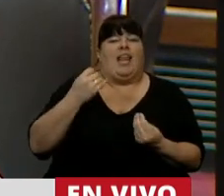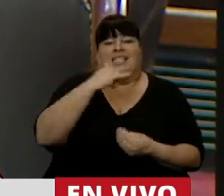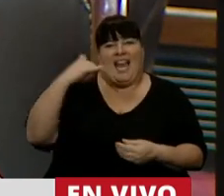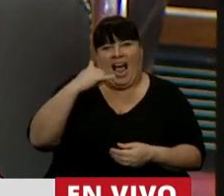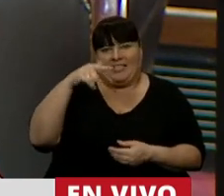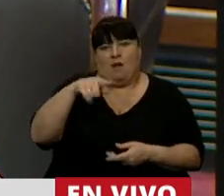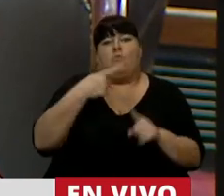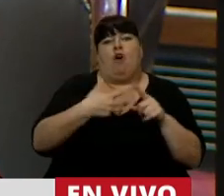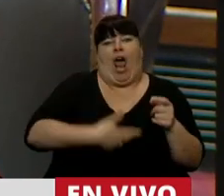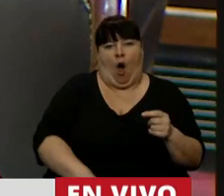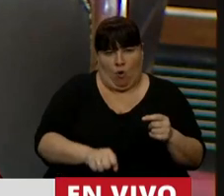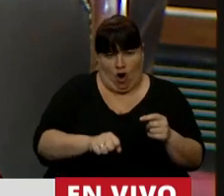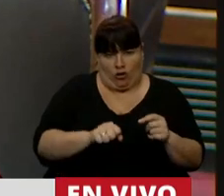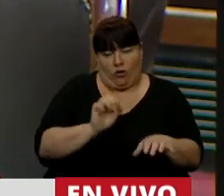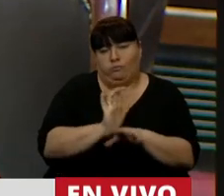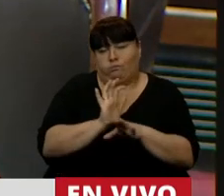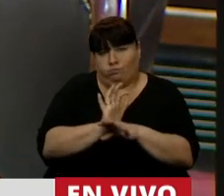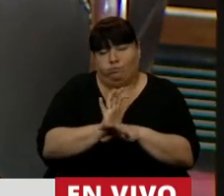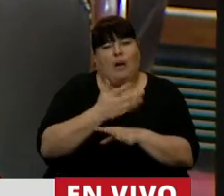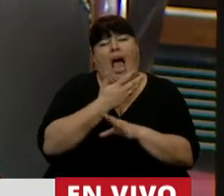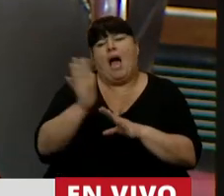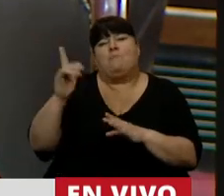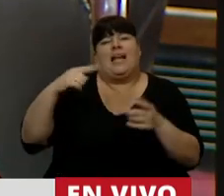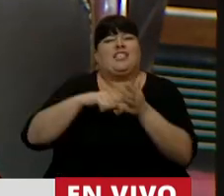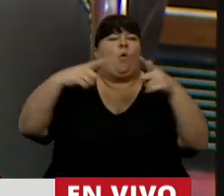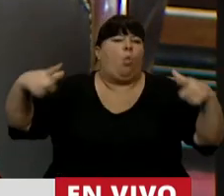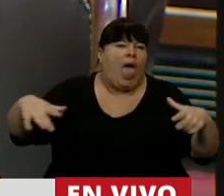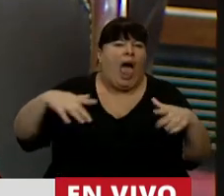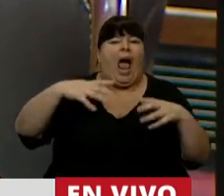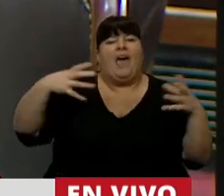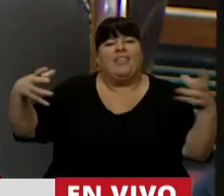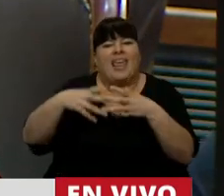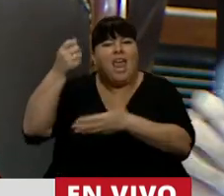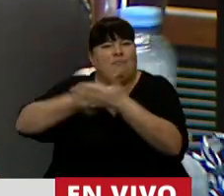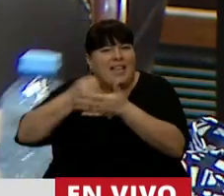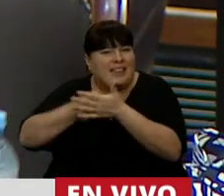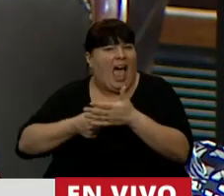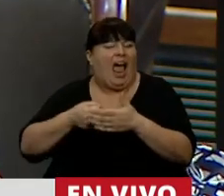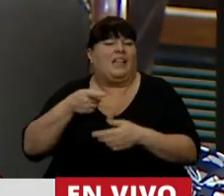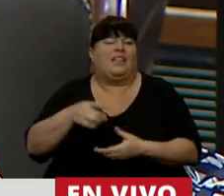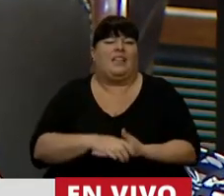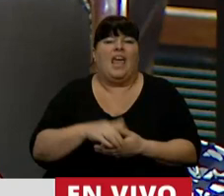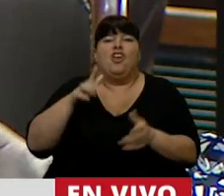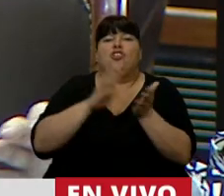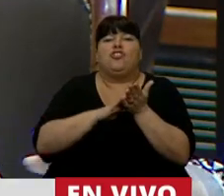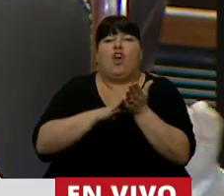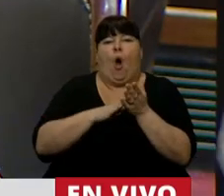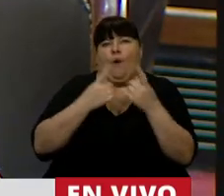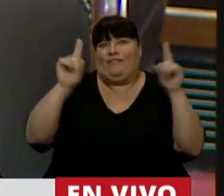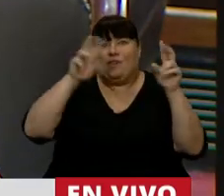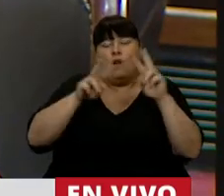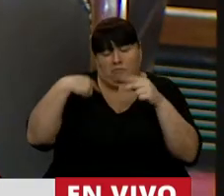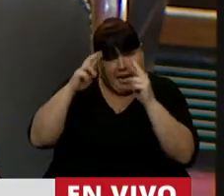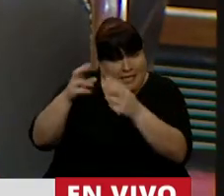negativos del aborto. Es decir, que fuera de las grandes urbes y de los colectivos militantes embarcados en una gesta épica